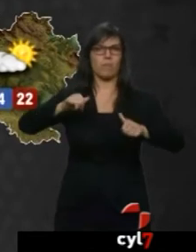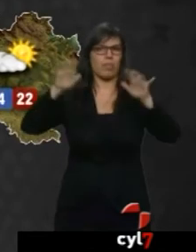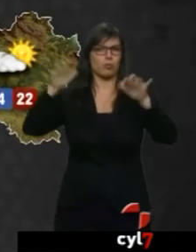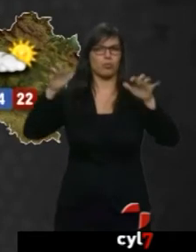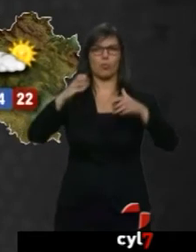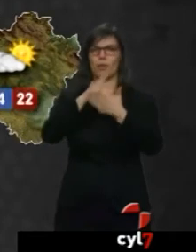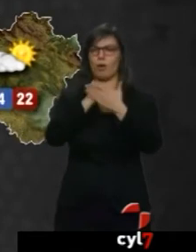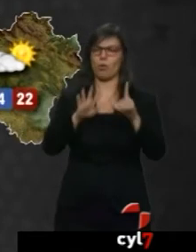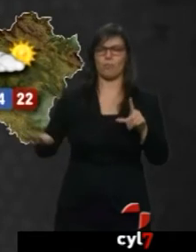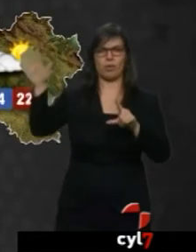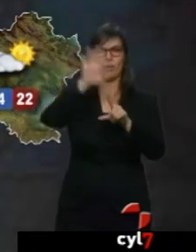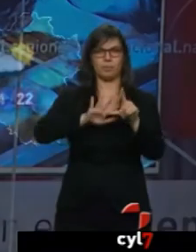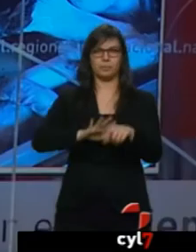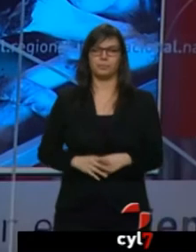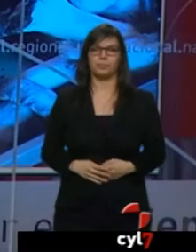comunidad.